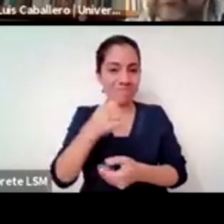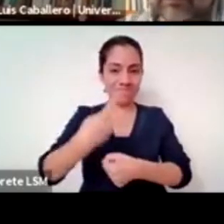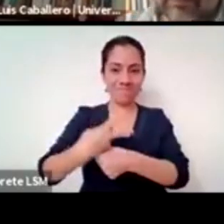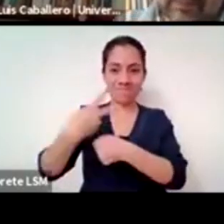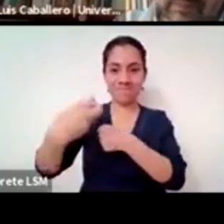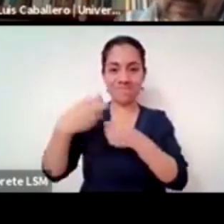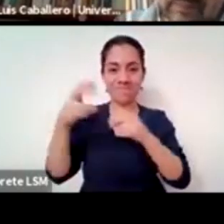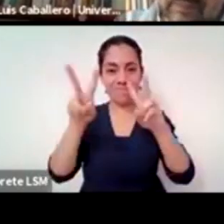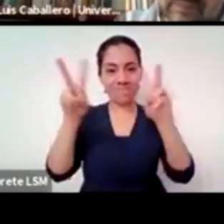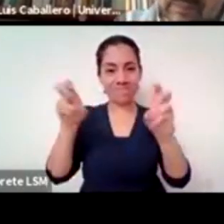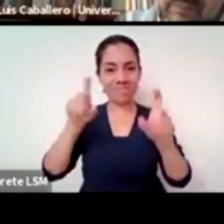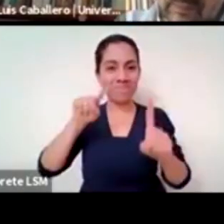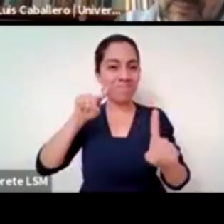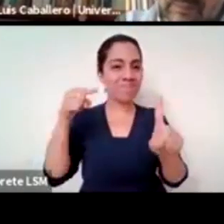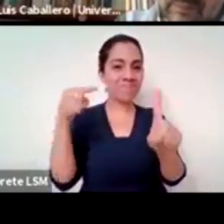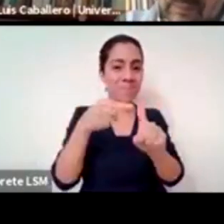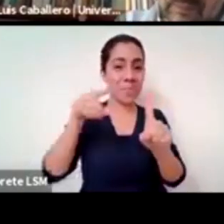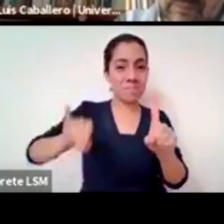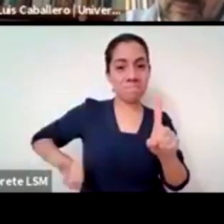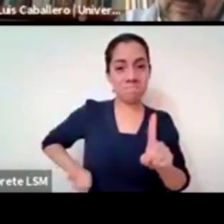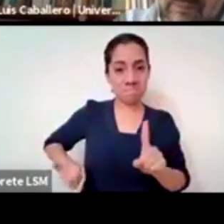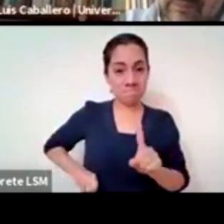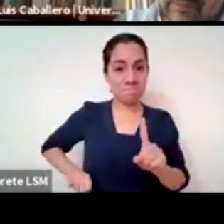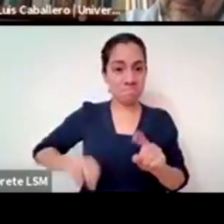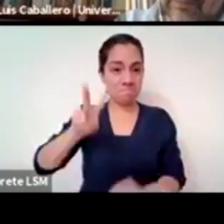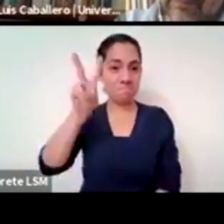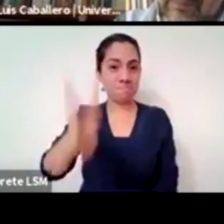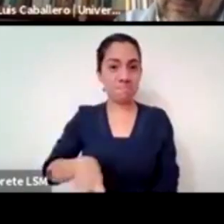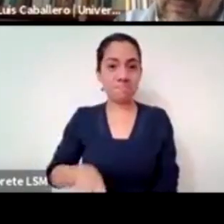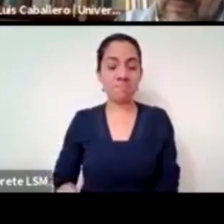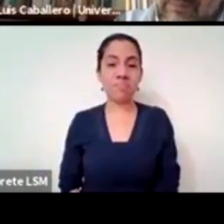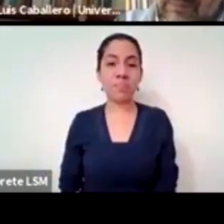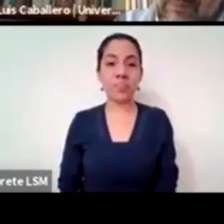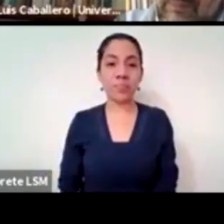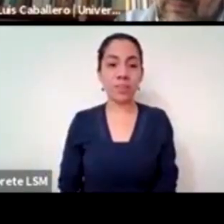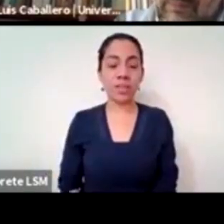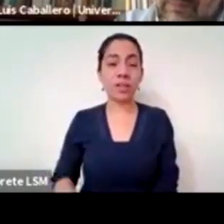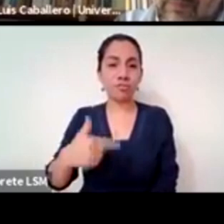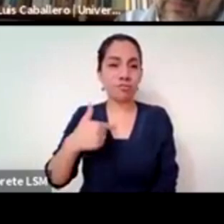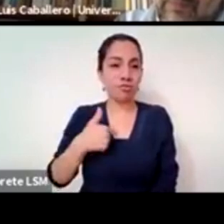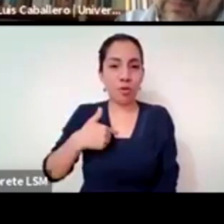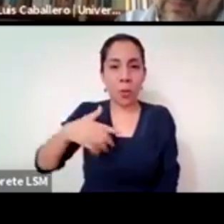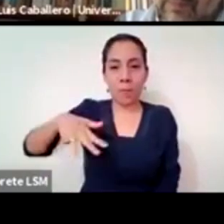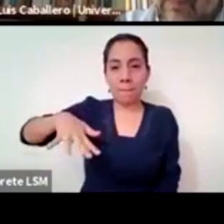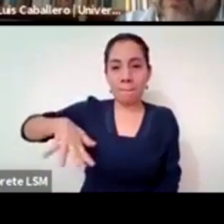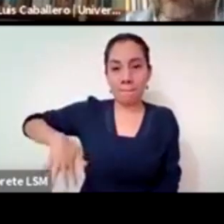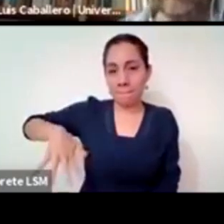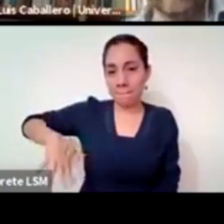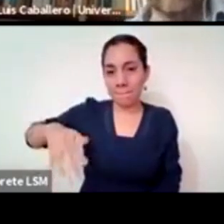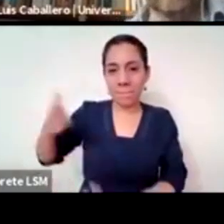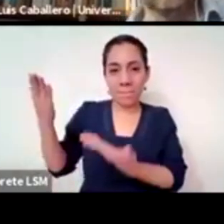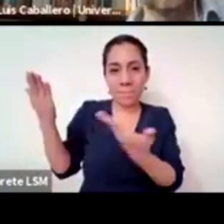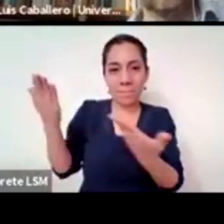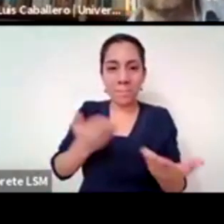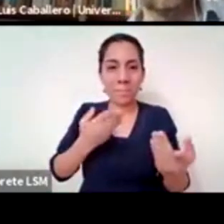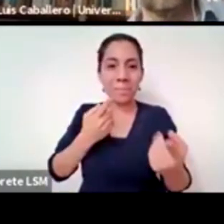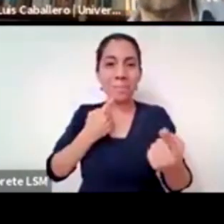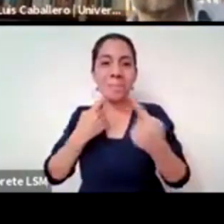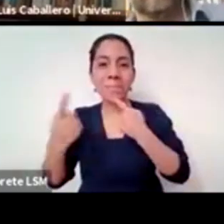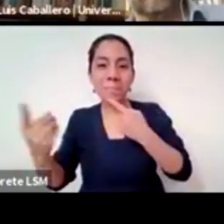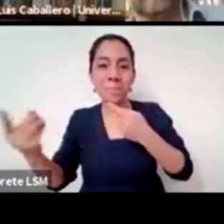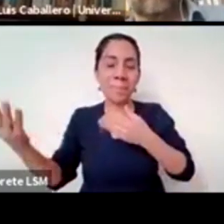tema tan interesante estoy recién llegado al debate porque la